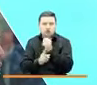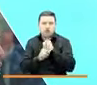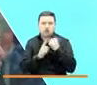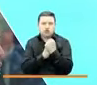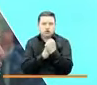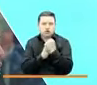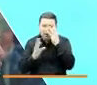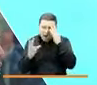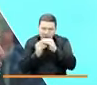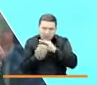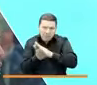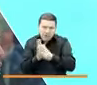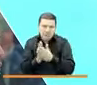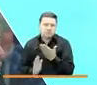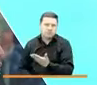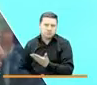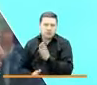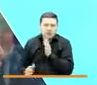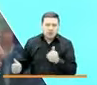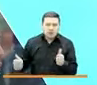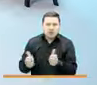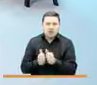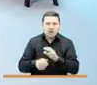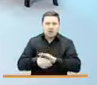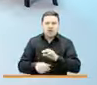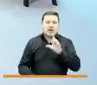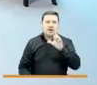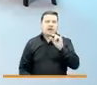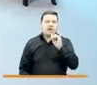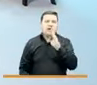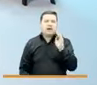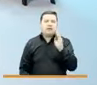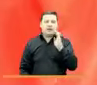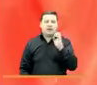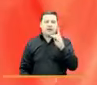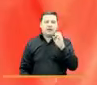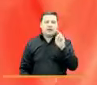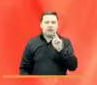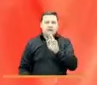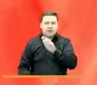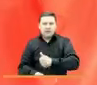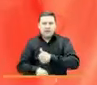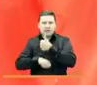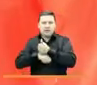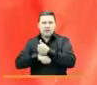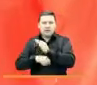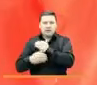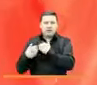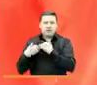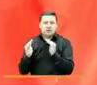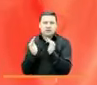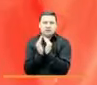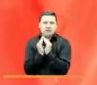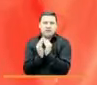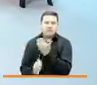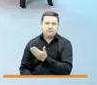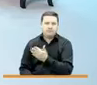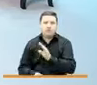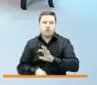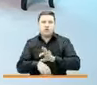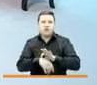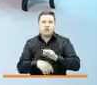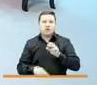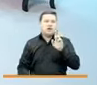reconciliación. La acompañan la doctora Lina María Arbeláez, directora del Instituto Colombiano de Bienestar Familiar, el doctor